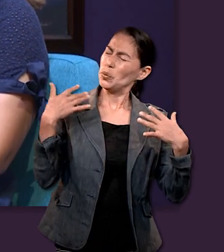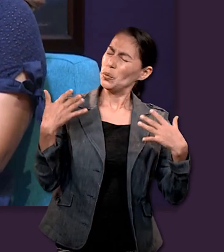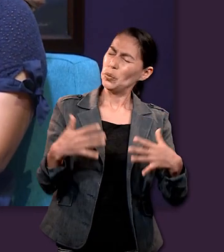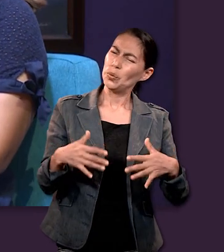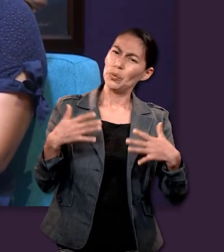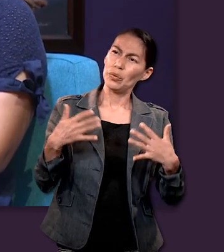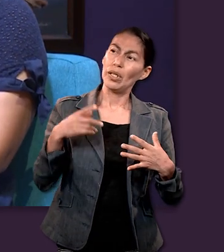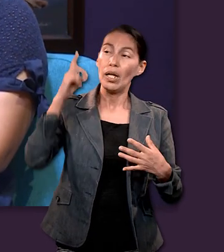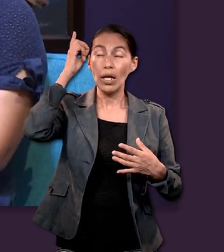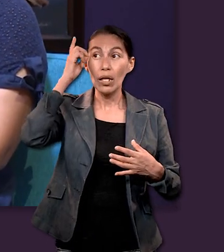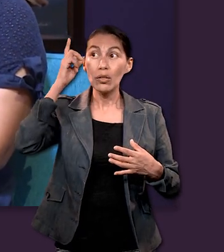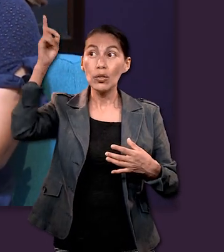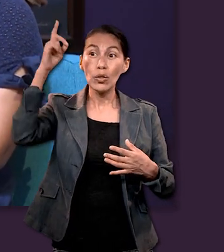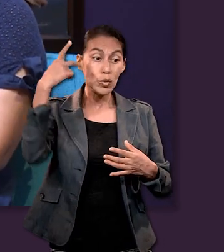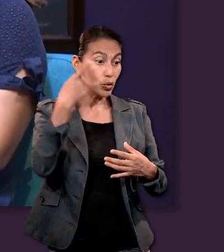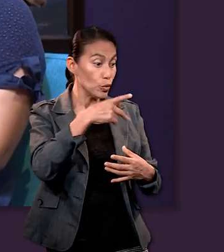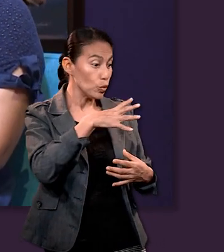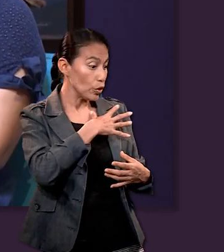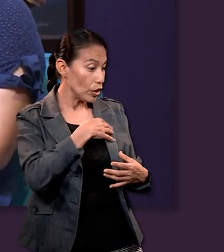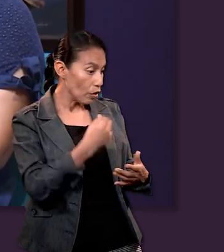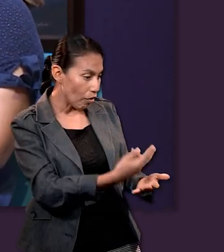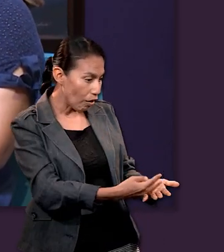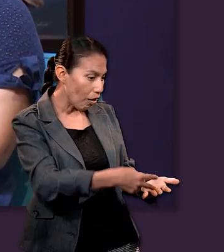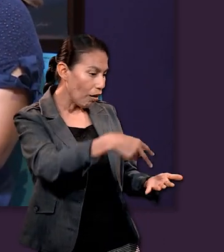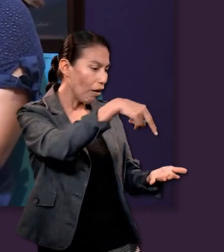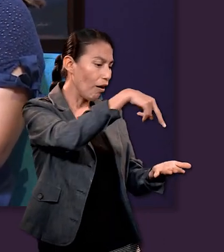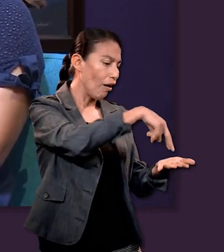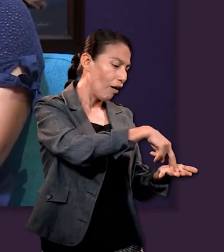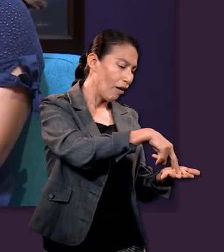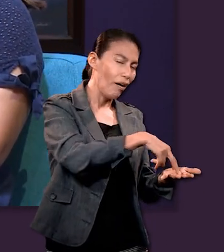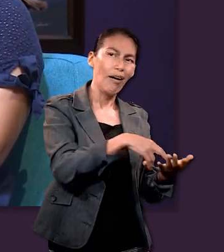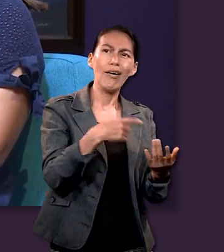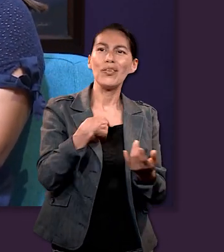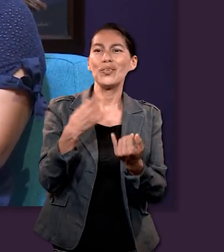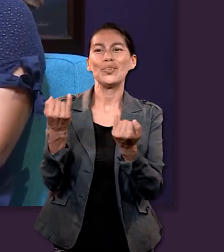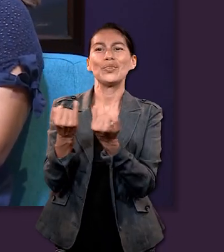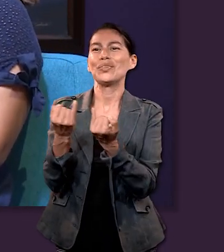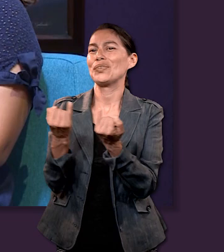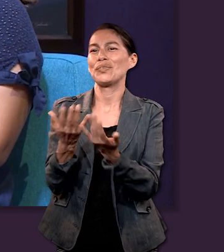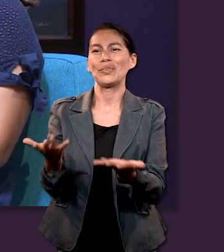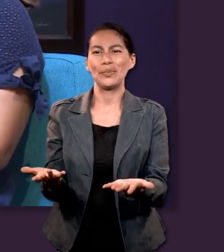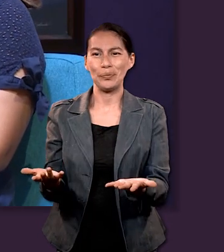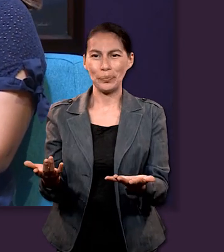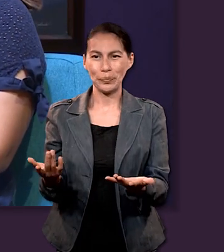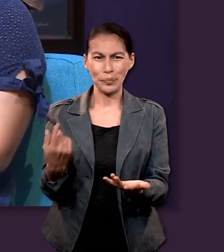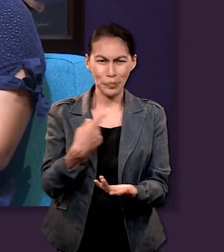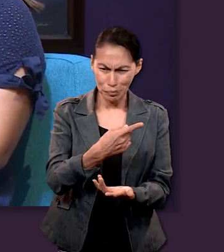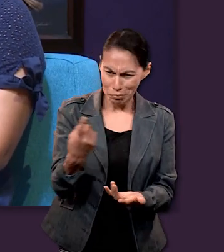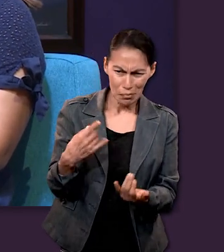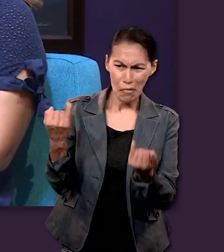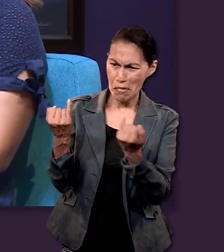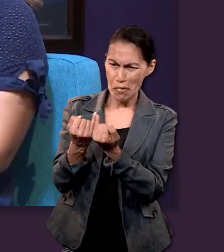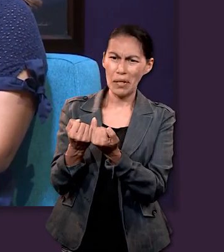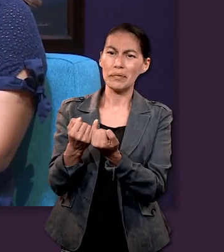magnífico el poder de Dios al resucitar a su hijo es un poder al que nosotros también tenemos acceso y es algo que creo que